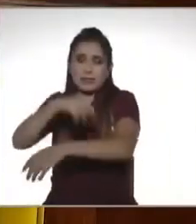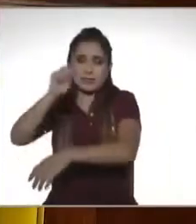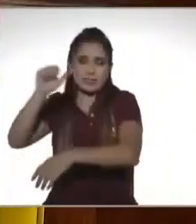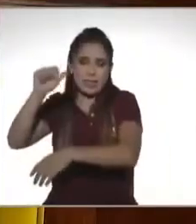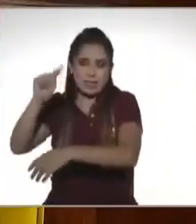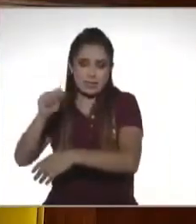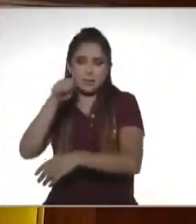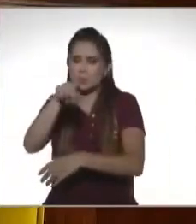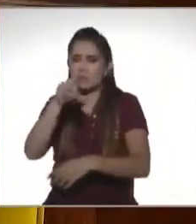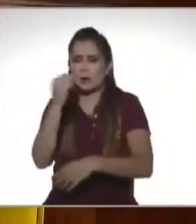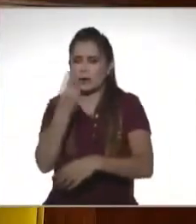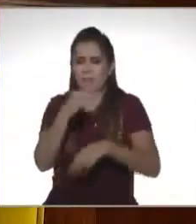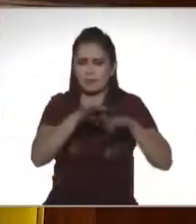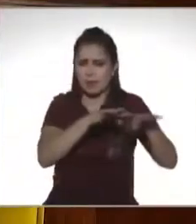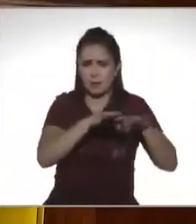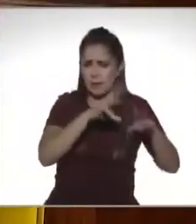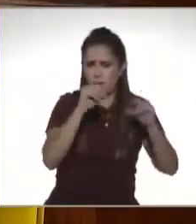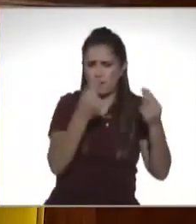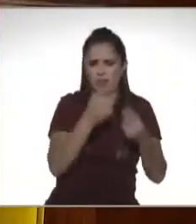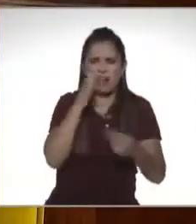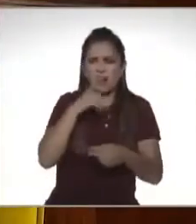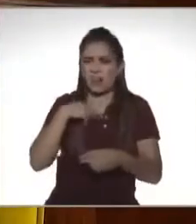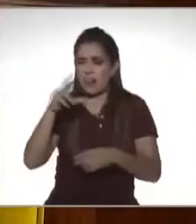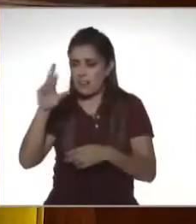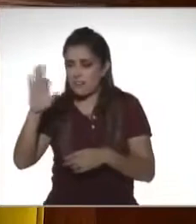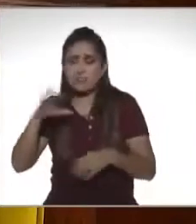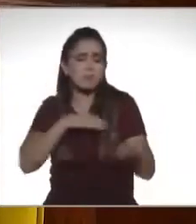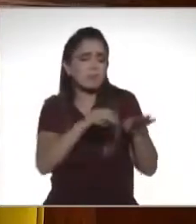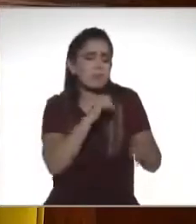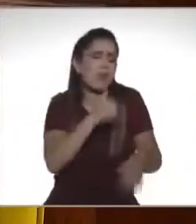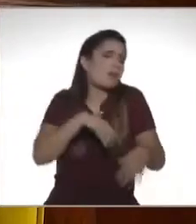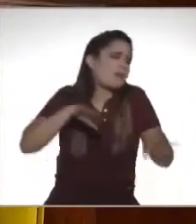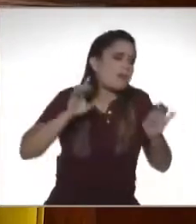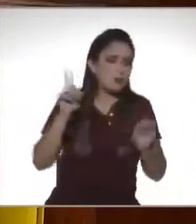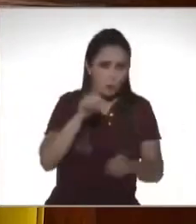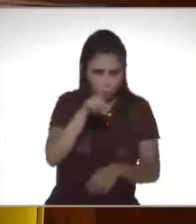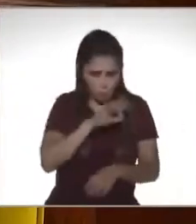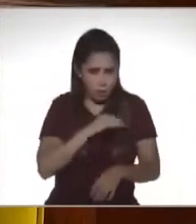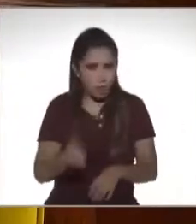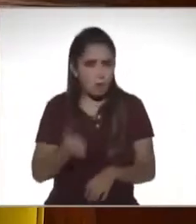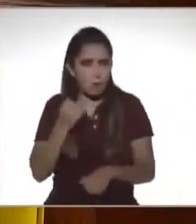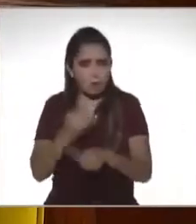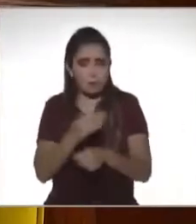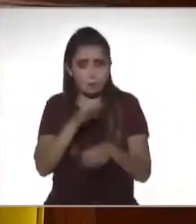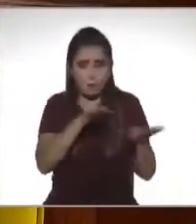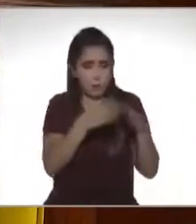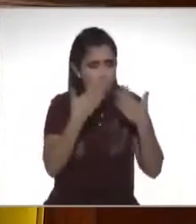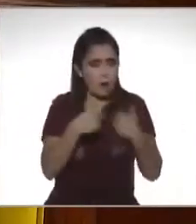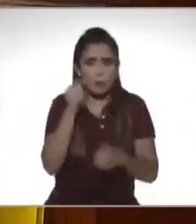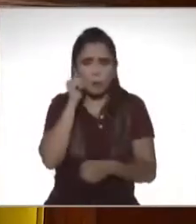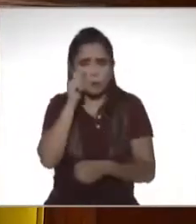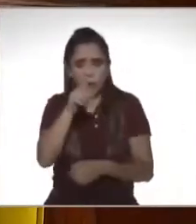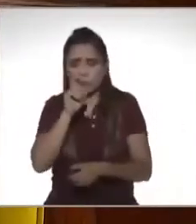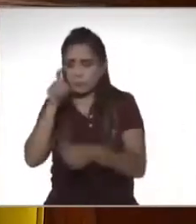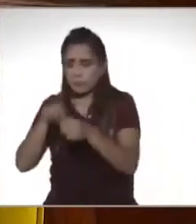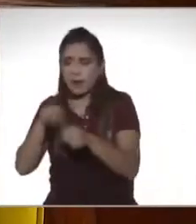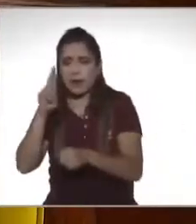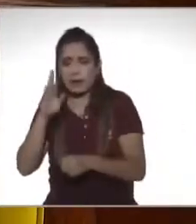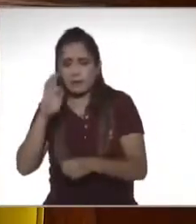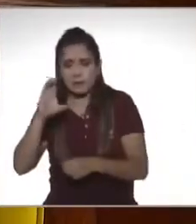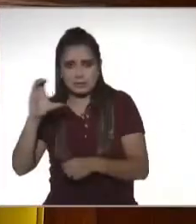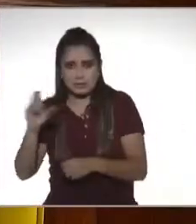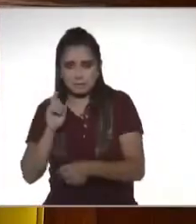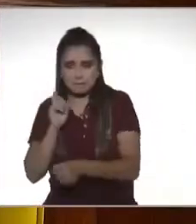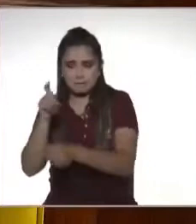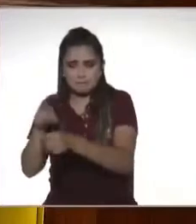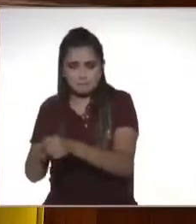algo. Cuando tú vas y te das toda la información y dices que vas a trabajar o que estás buscando trabajo, el SAT te da de alta, pero